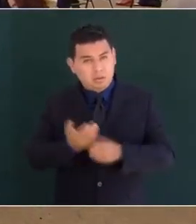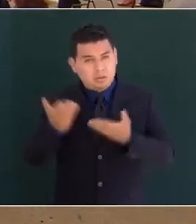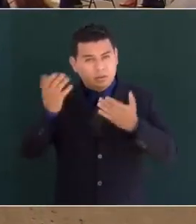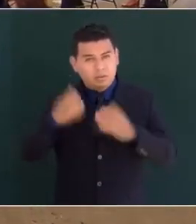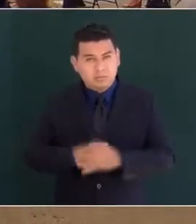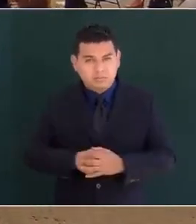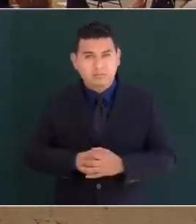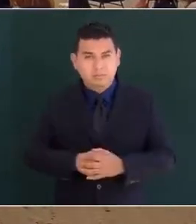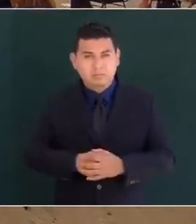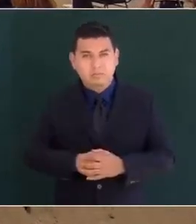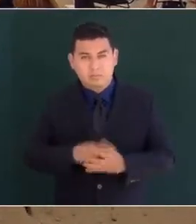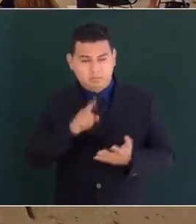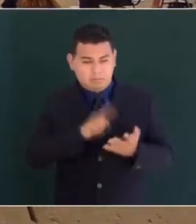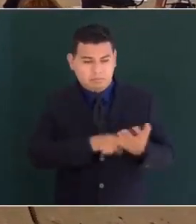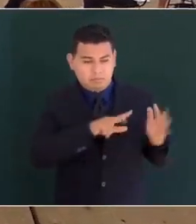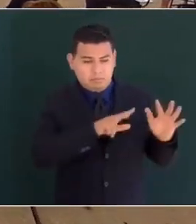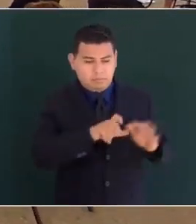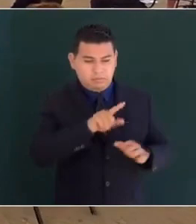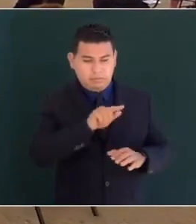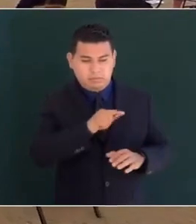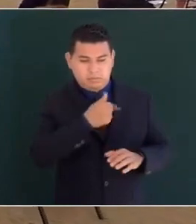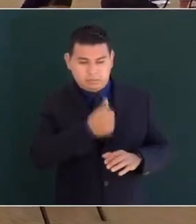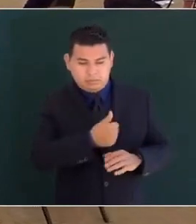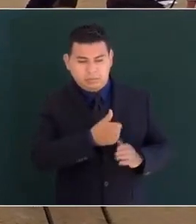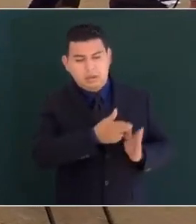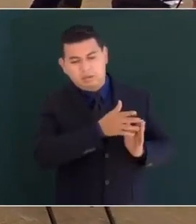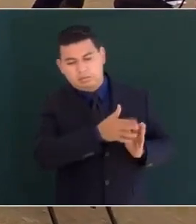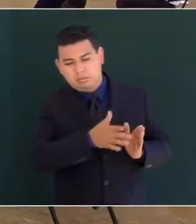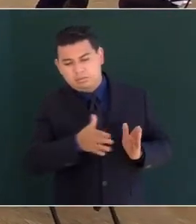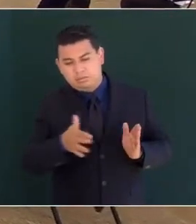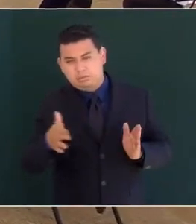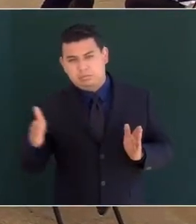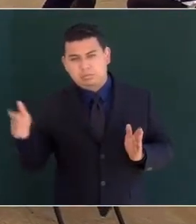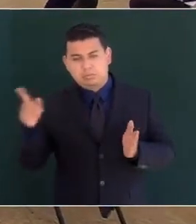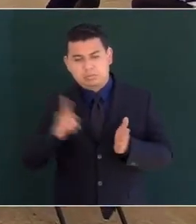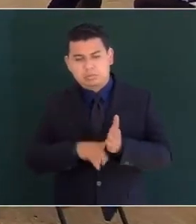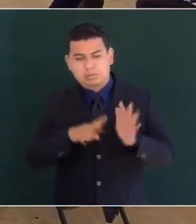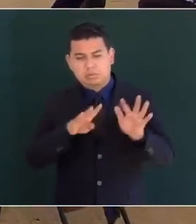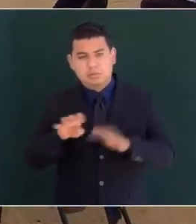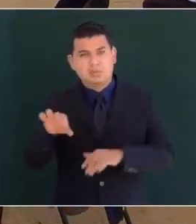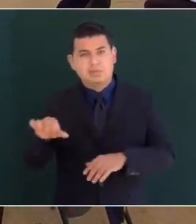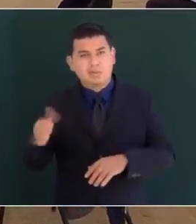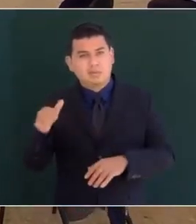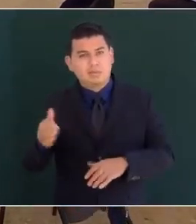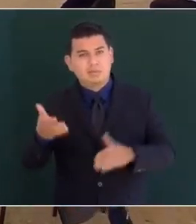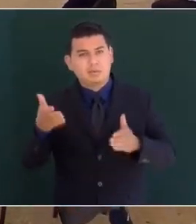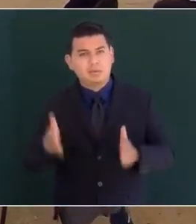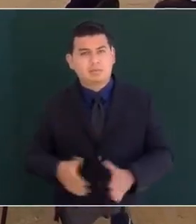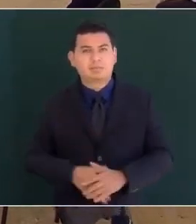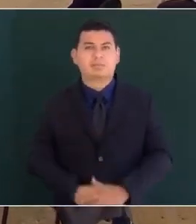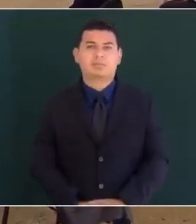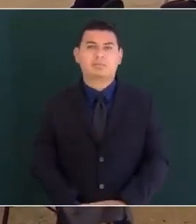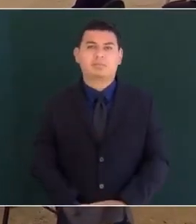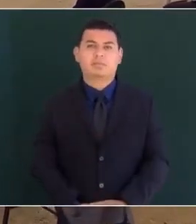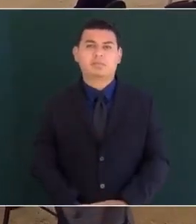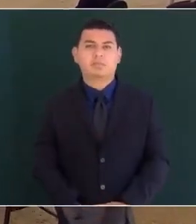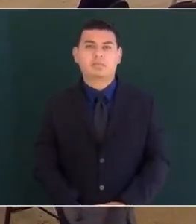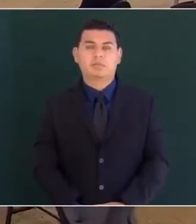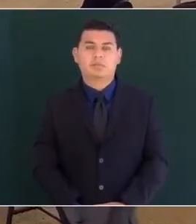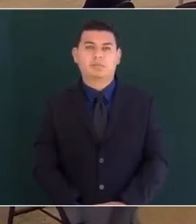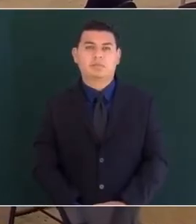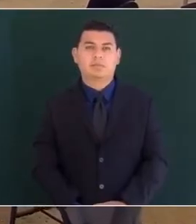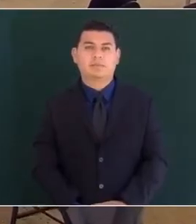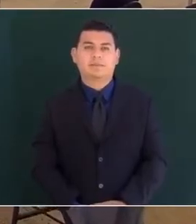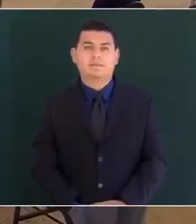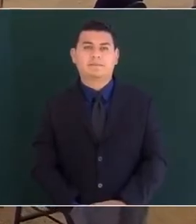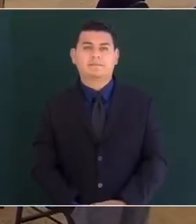de 1876 a 1911 durante la primera